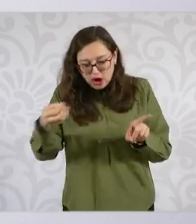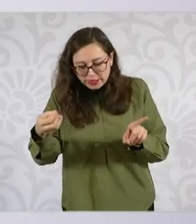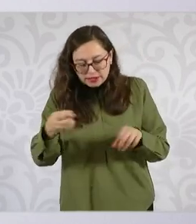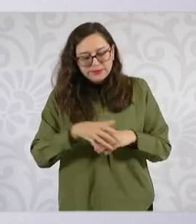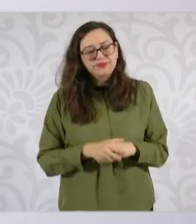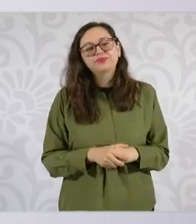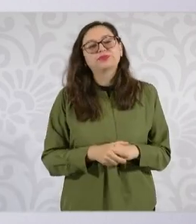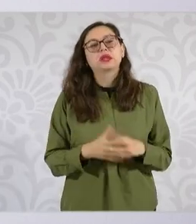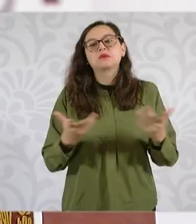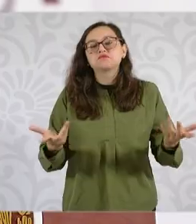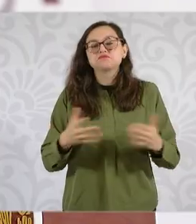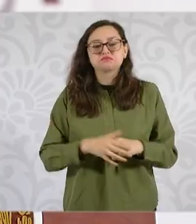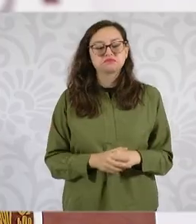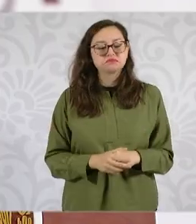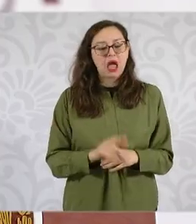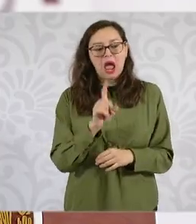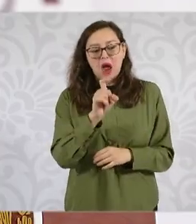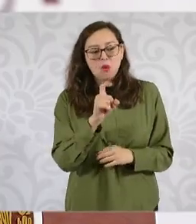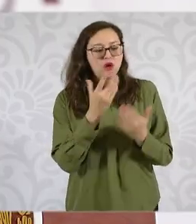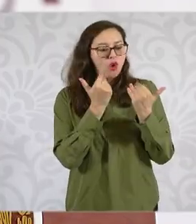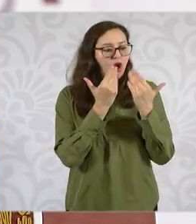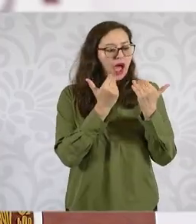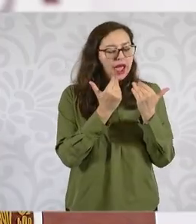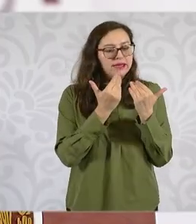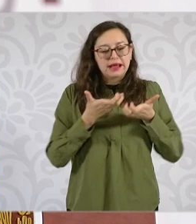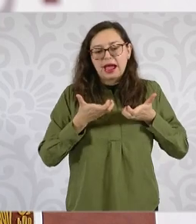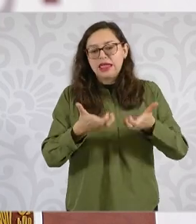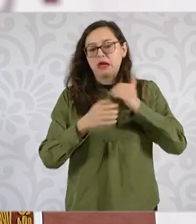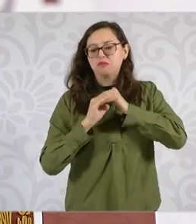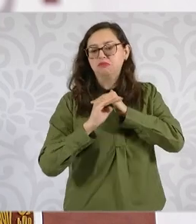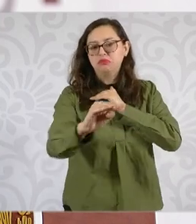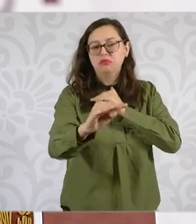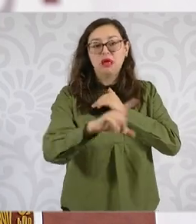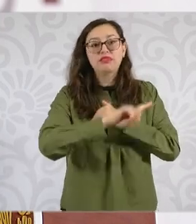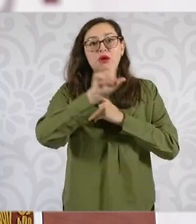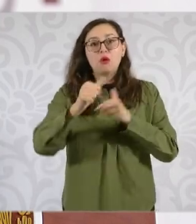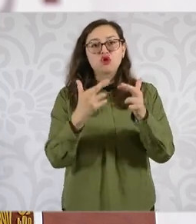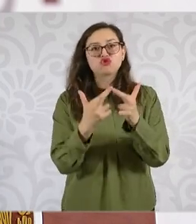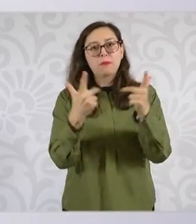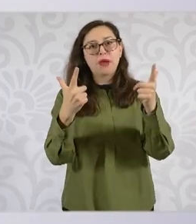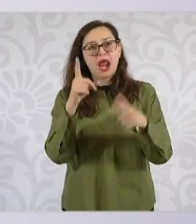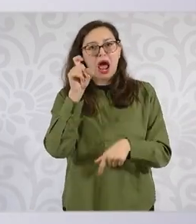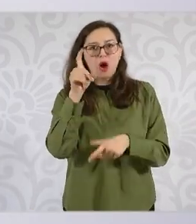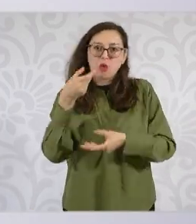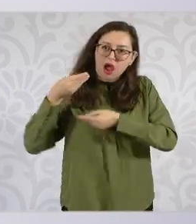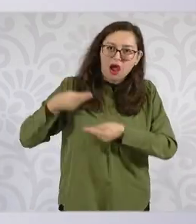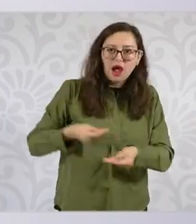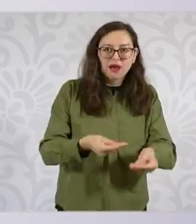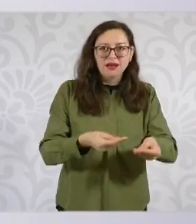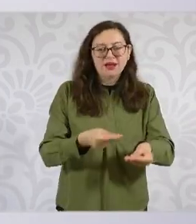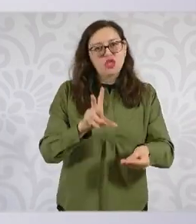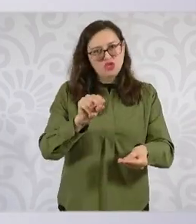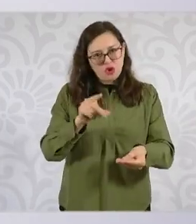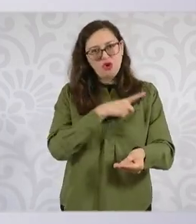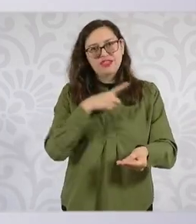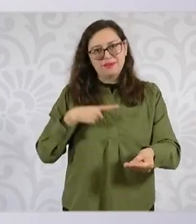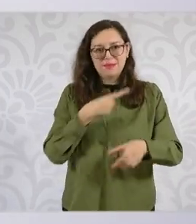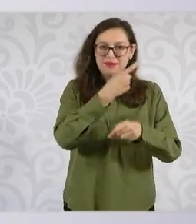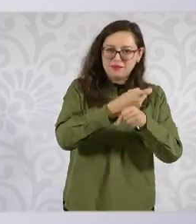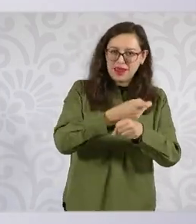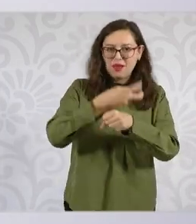la distribución de agua potable, tiene que entrar primero uno y después el otro. Y la idea es que se junten en los fondos,